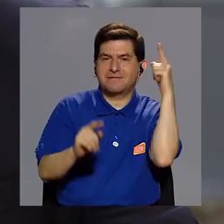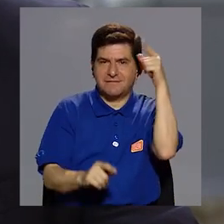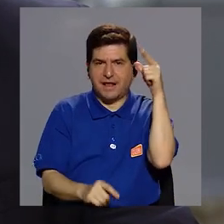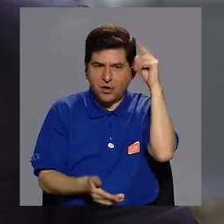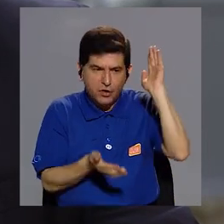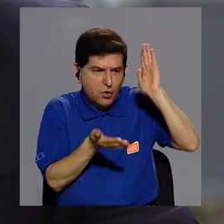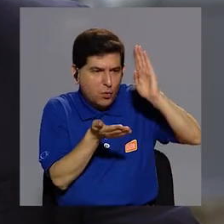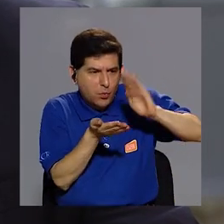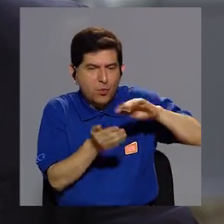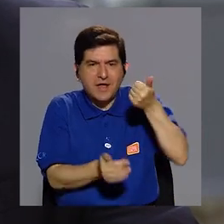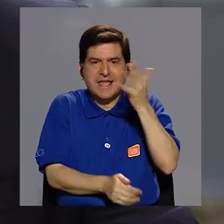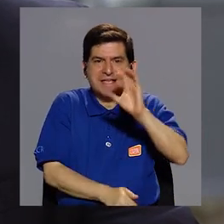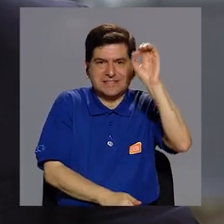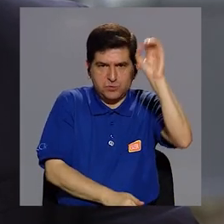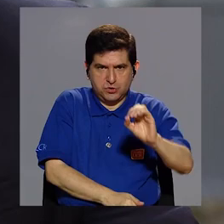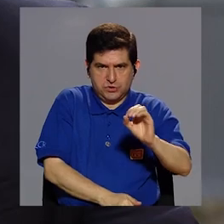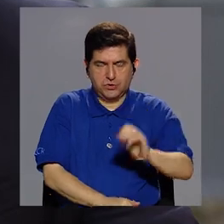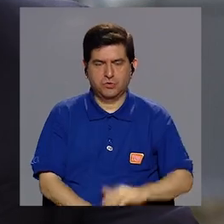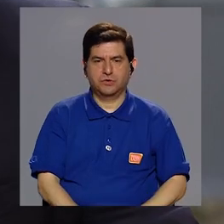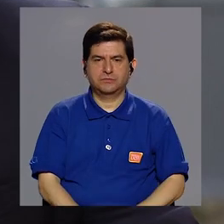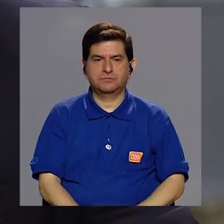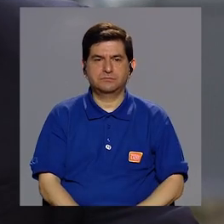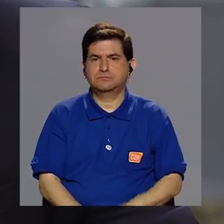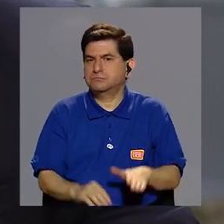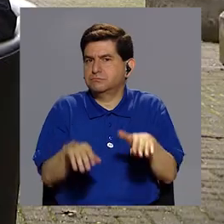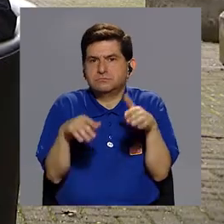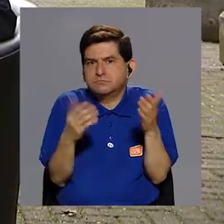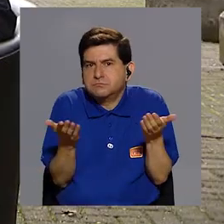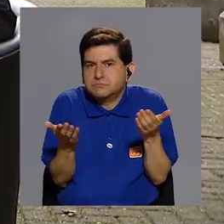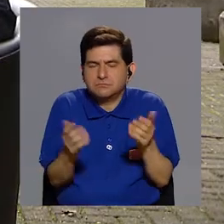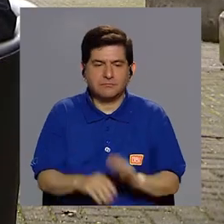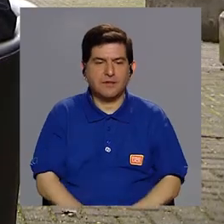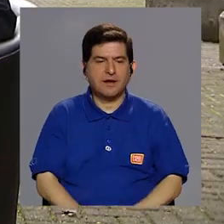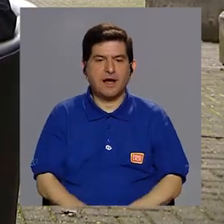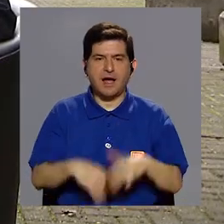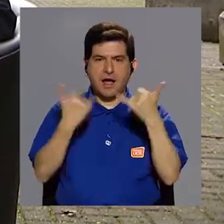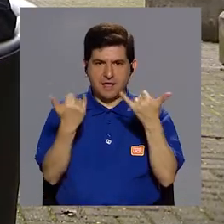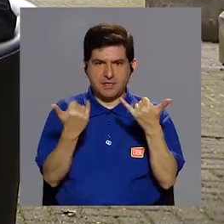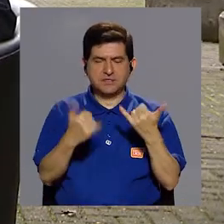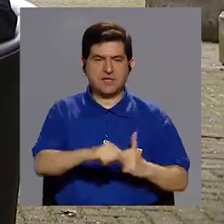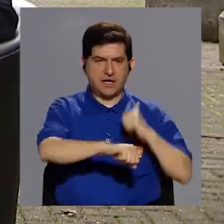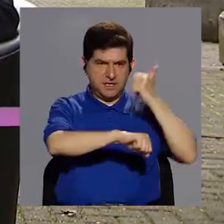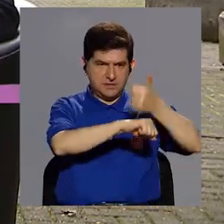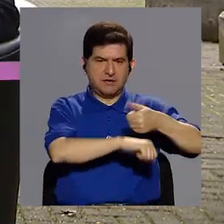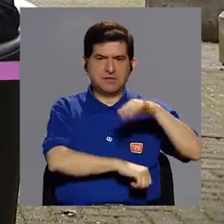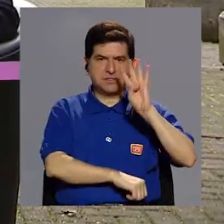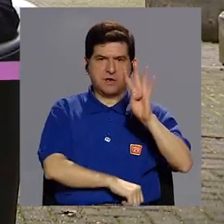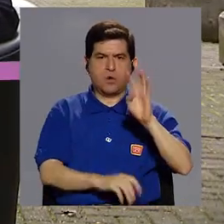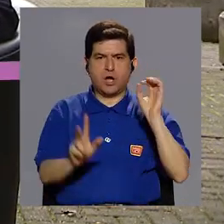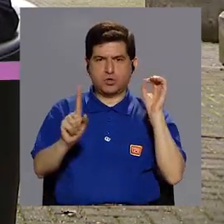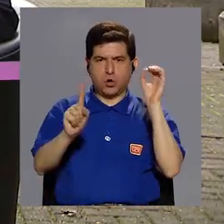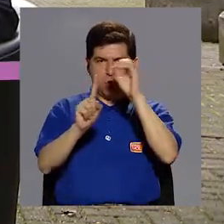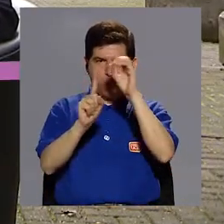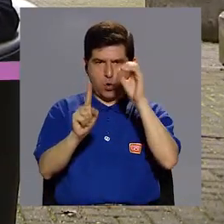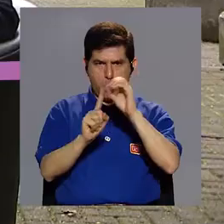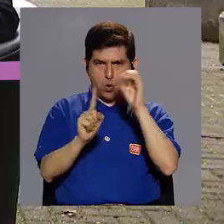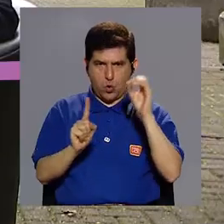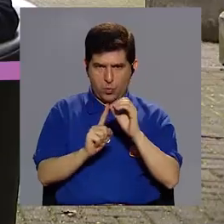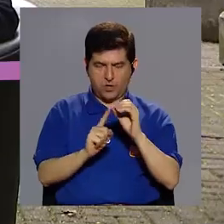por supuesto, reducir en un 15%. Para ello, se han definido cuatro objetivos